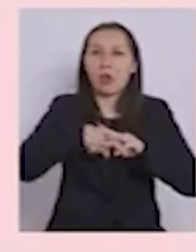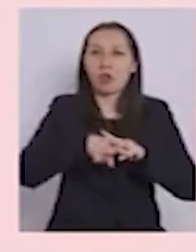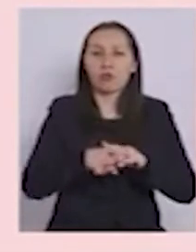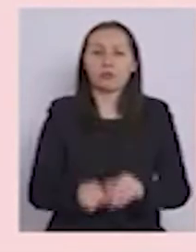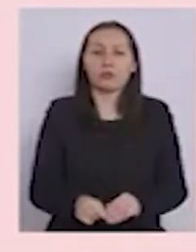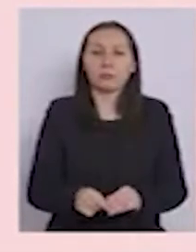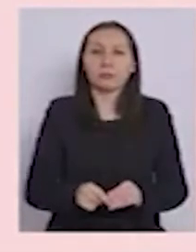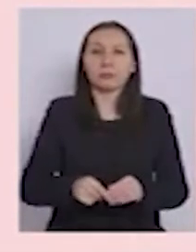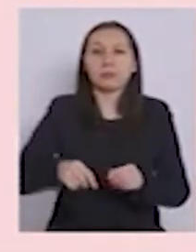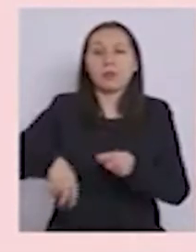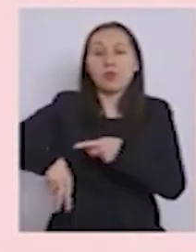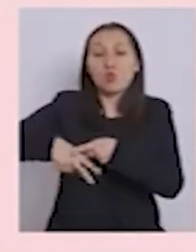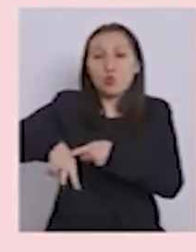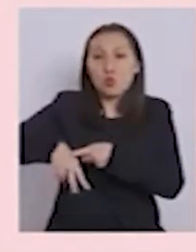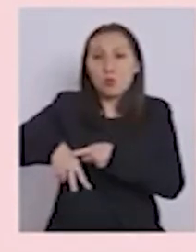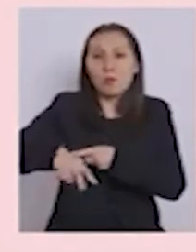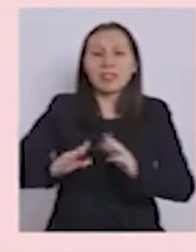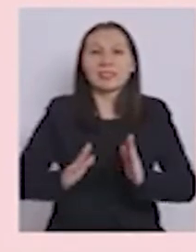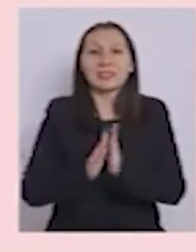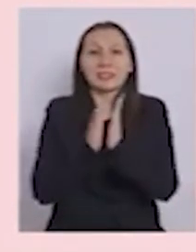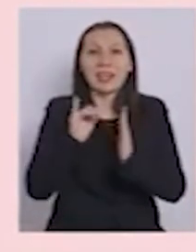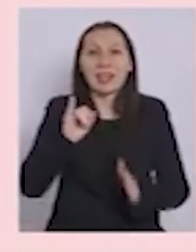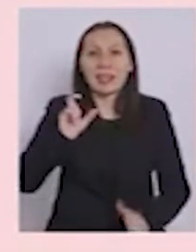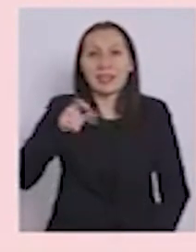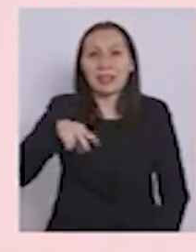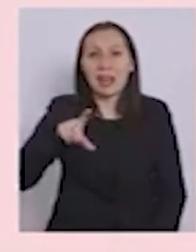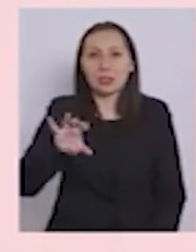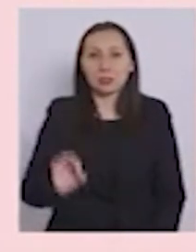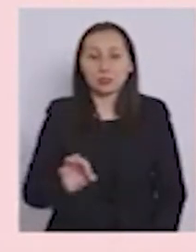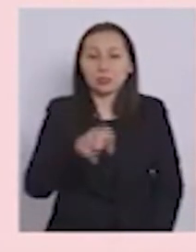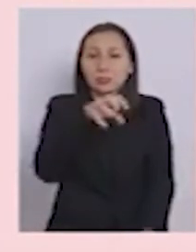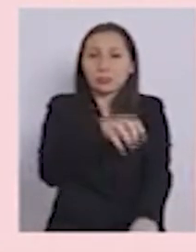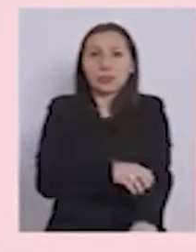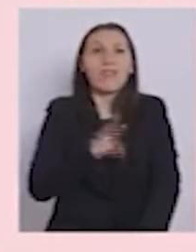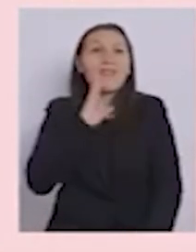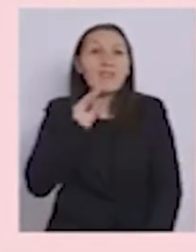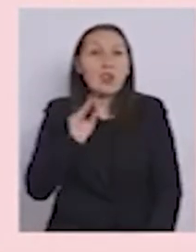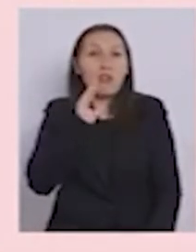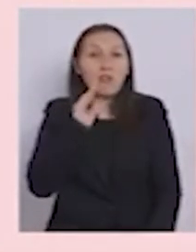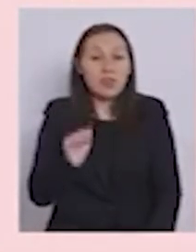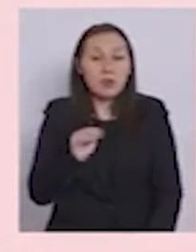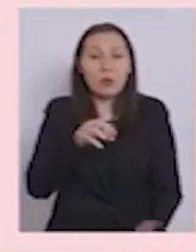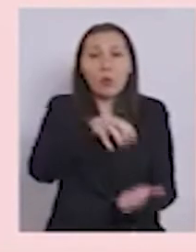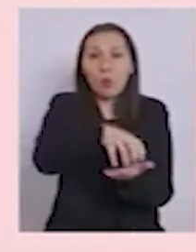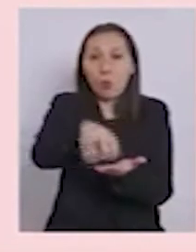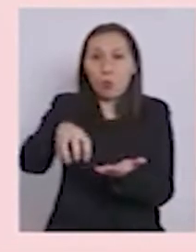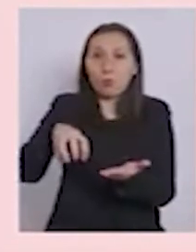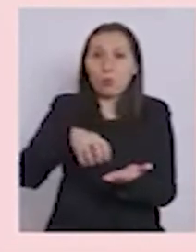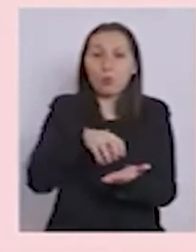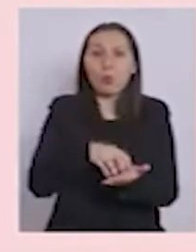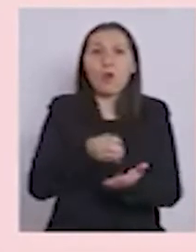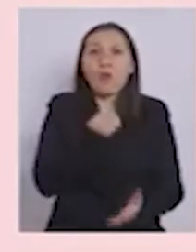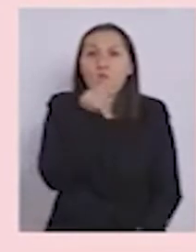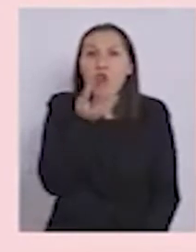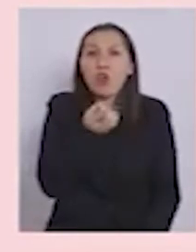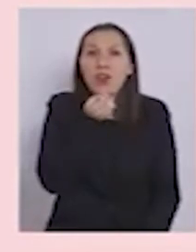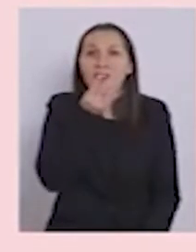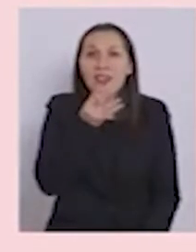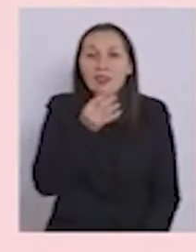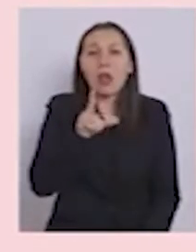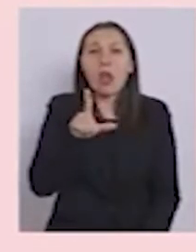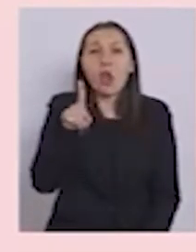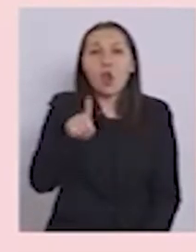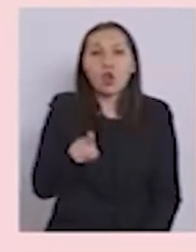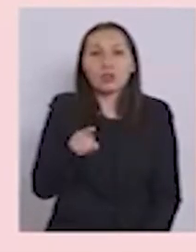la región de Ñuble, San Ignacio. En la región de Bio Bio, las comunas de Florida y Los